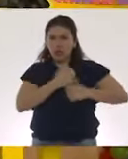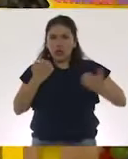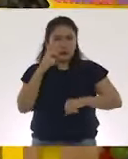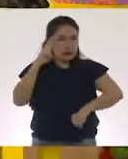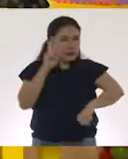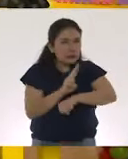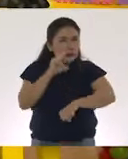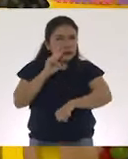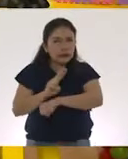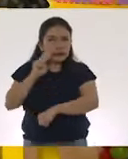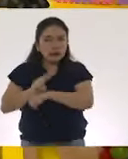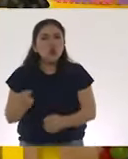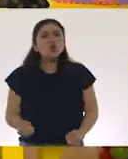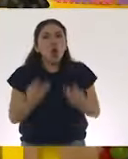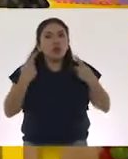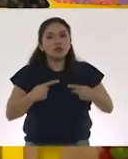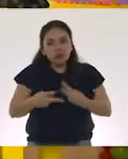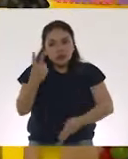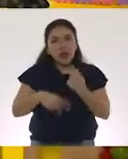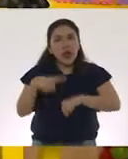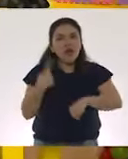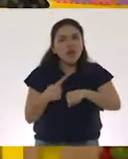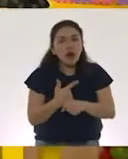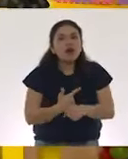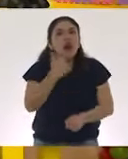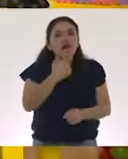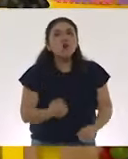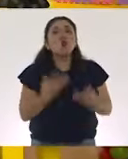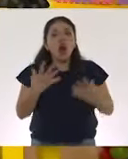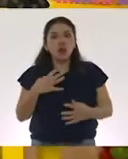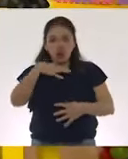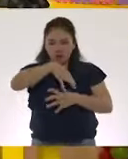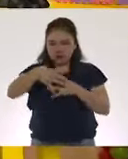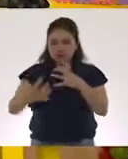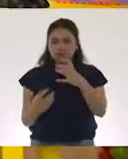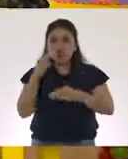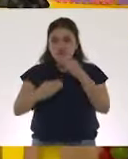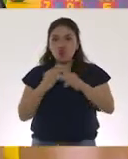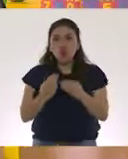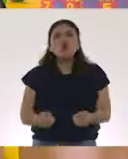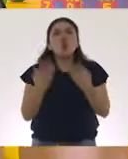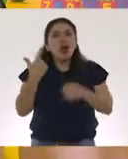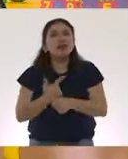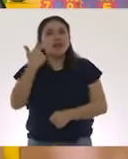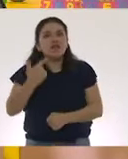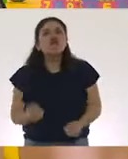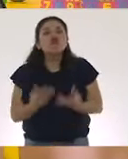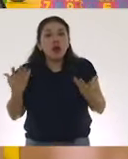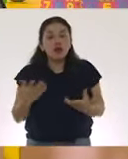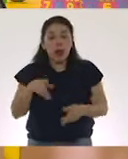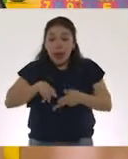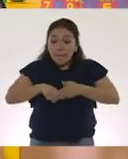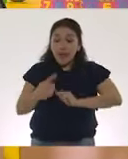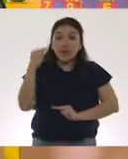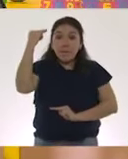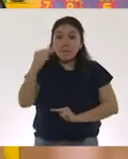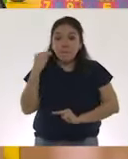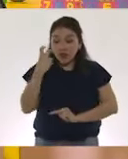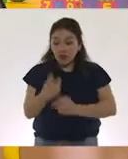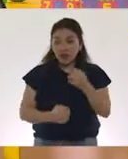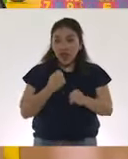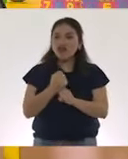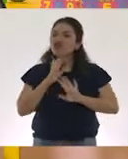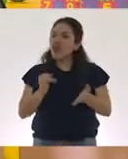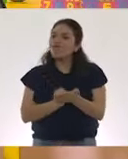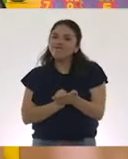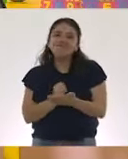pendiente de cuántos eran los casos graves, cuántos continentes eran los afectados y a partir de marzo de este año se